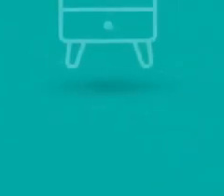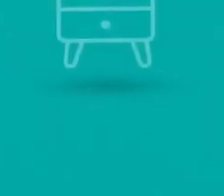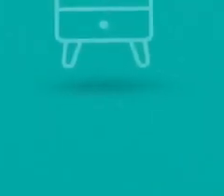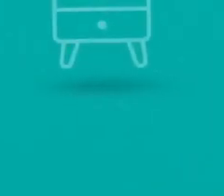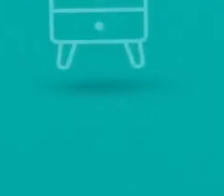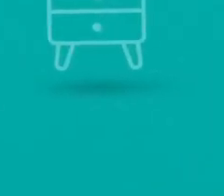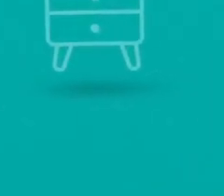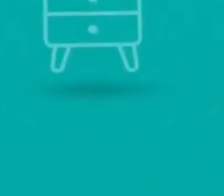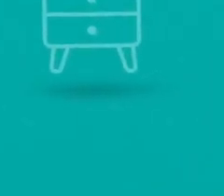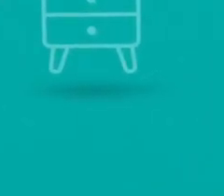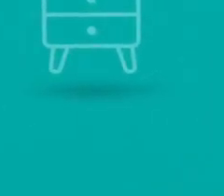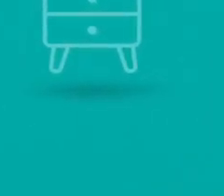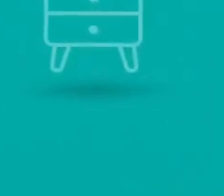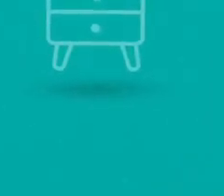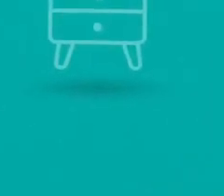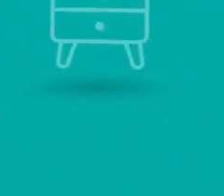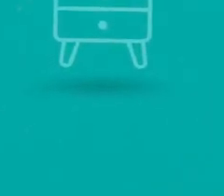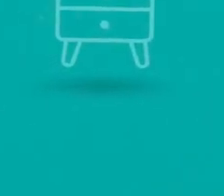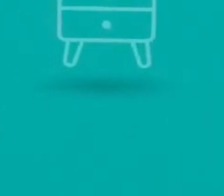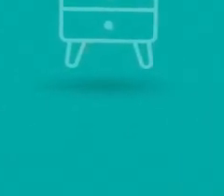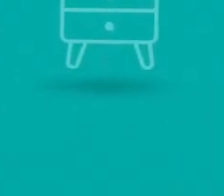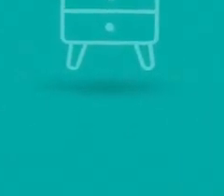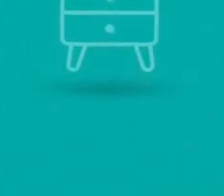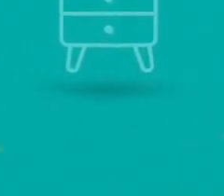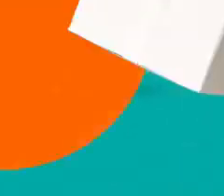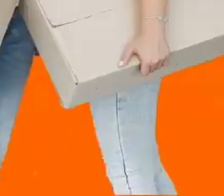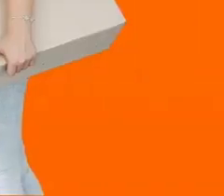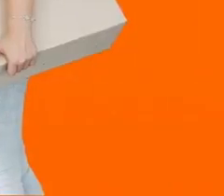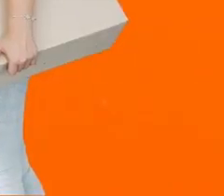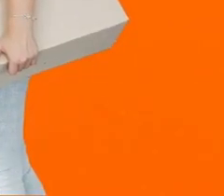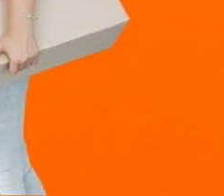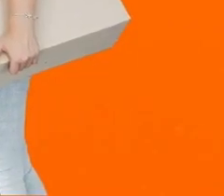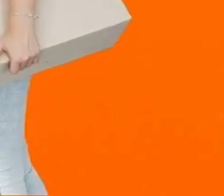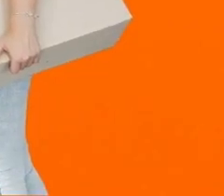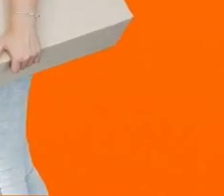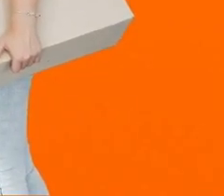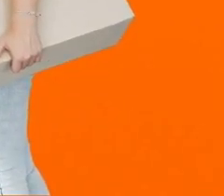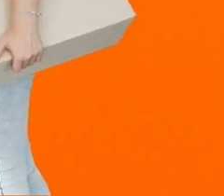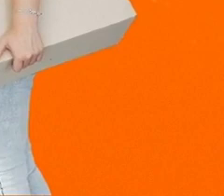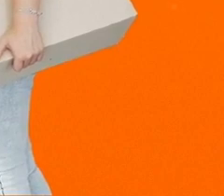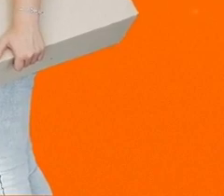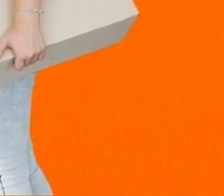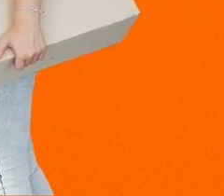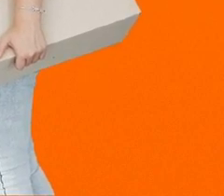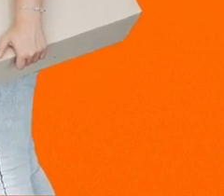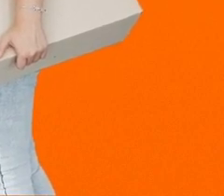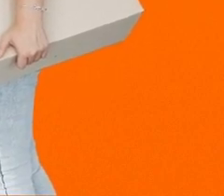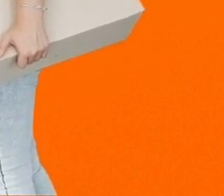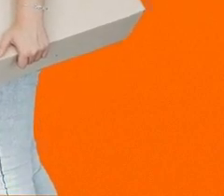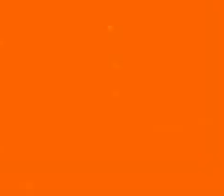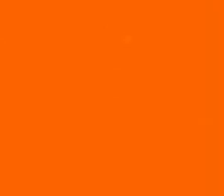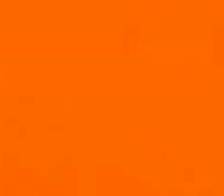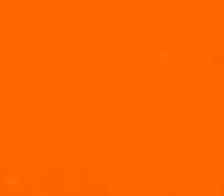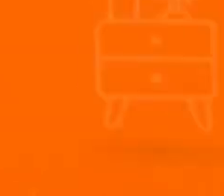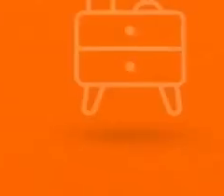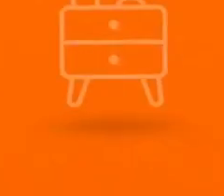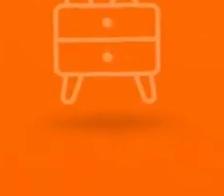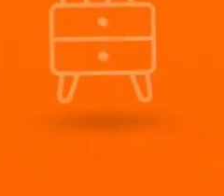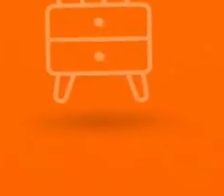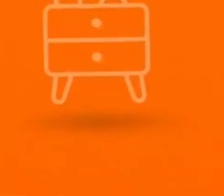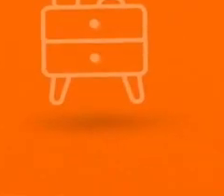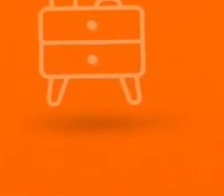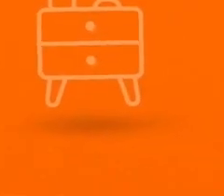Es ahora el momento de reconstruir la esperanza, de los que dijeron sí a una nueva etapa en pareja, de los que los